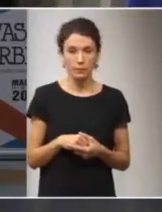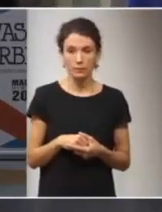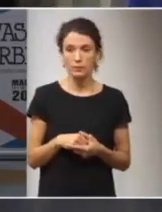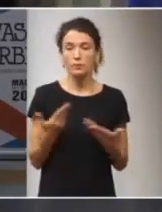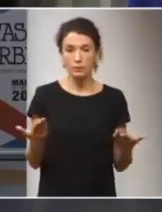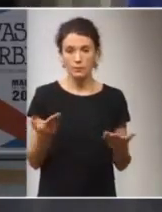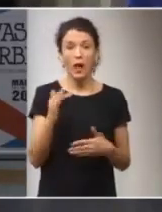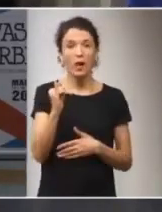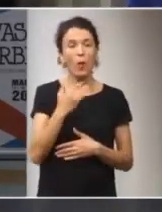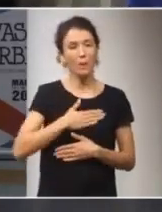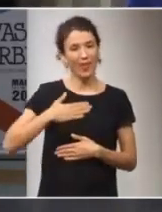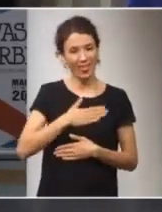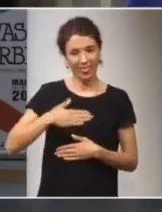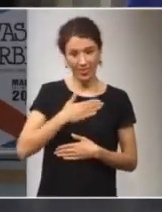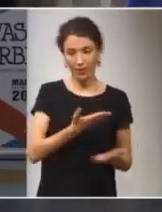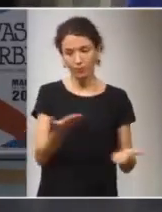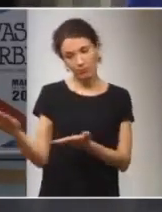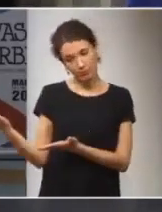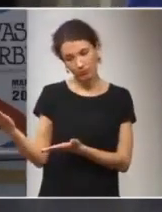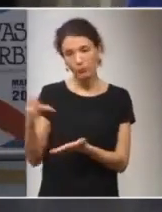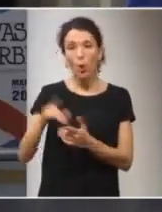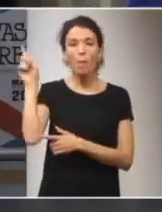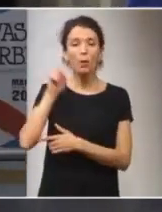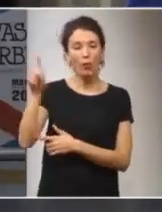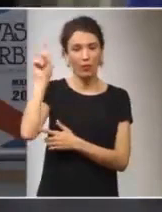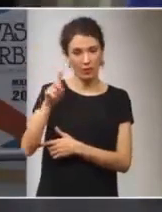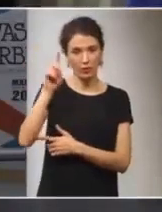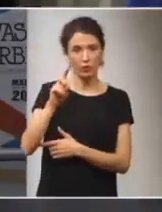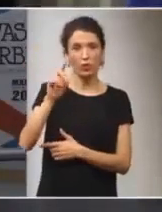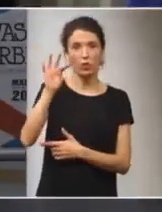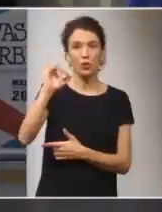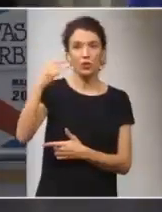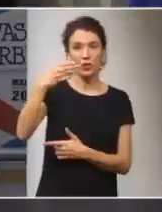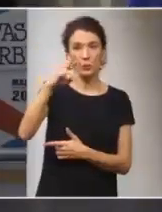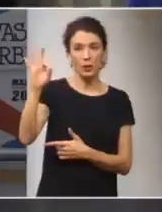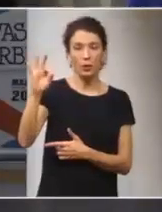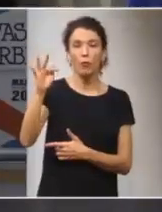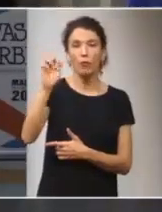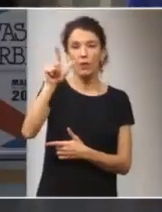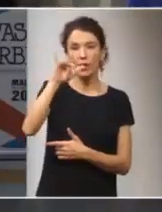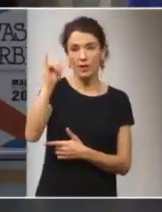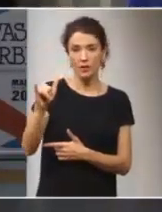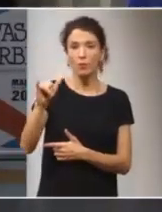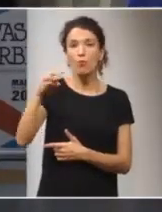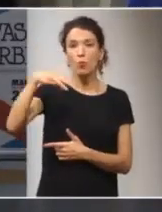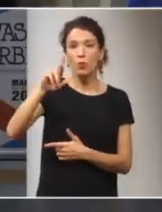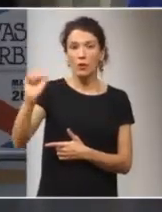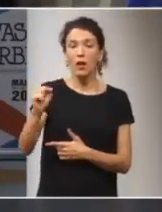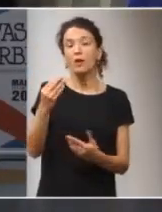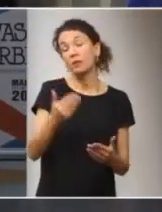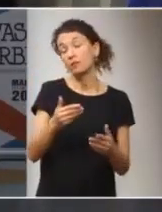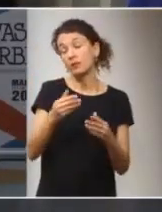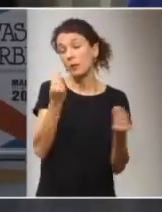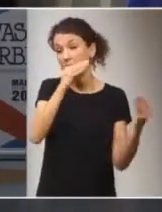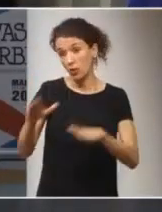Tenemos el placer de dejar con ustedes al profesor Tiberio Feliz Murías, en representación del rector de la